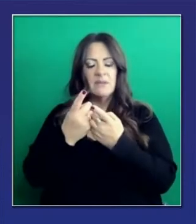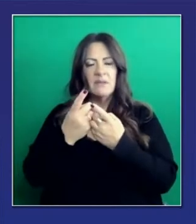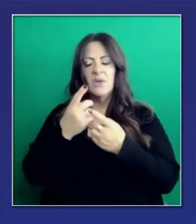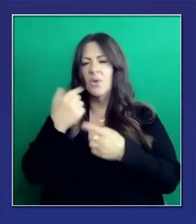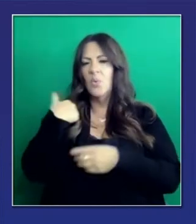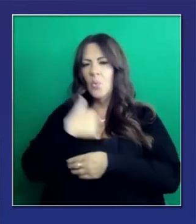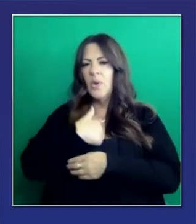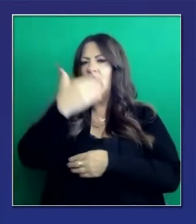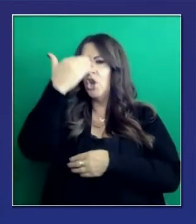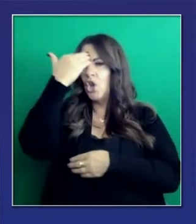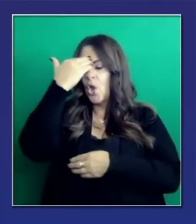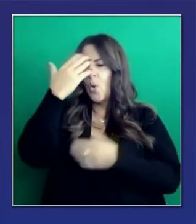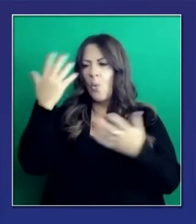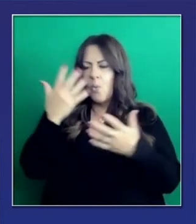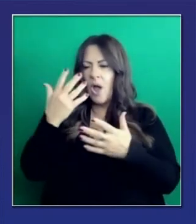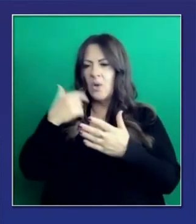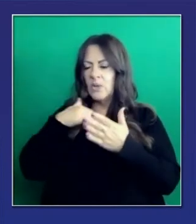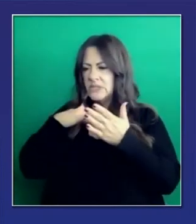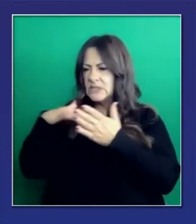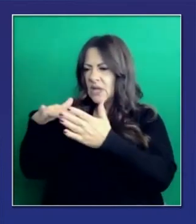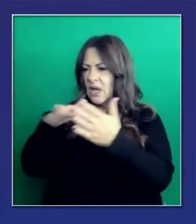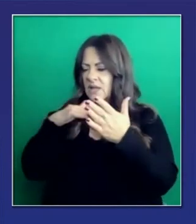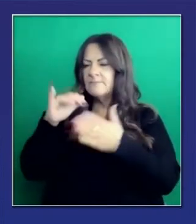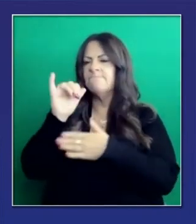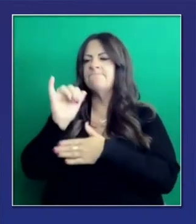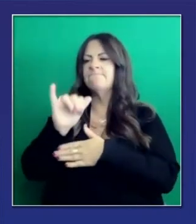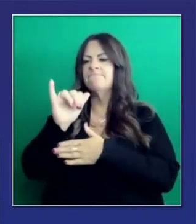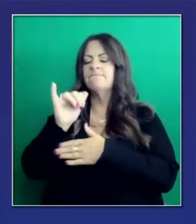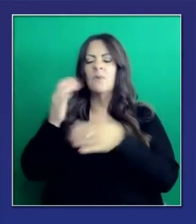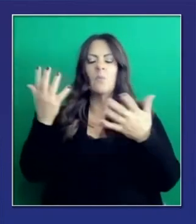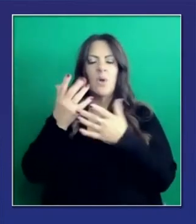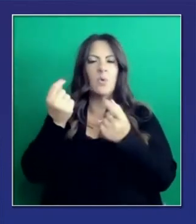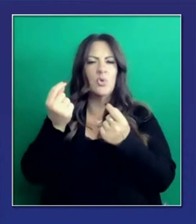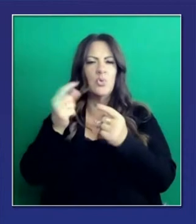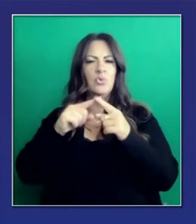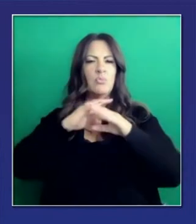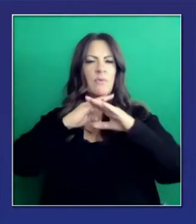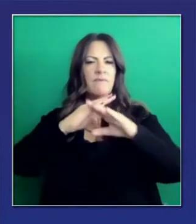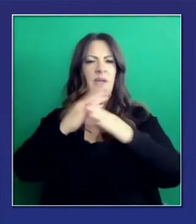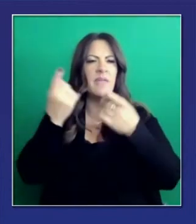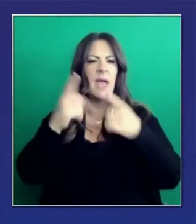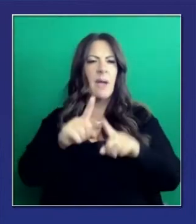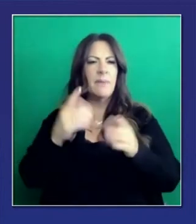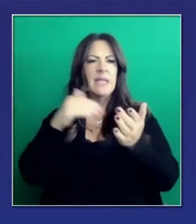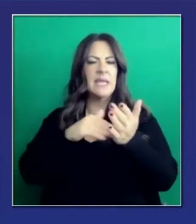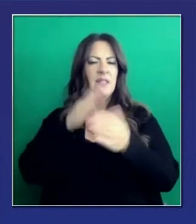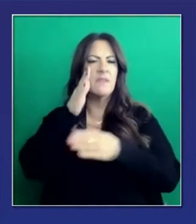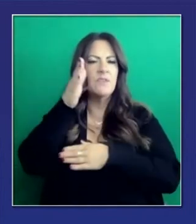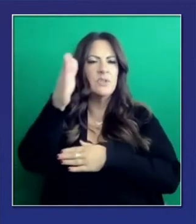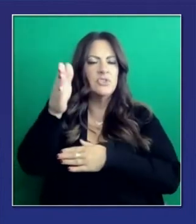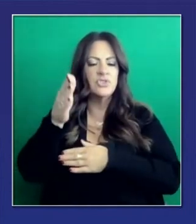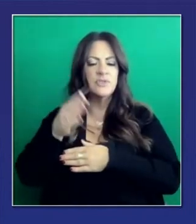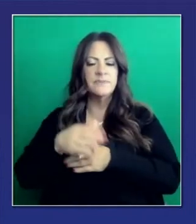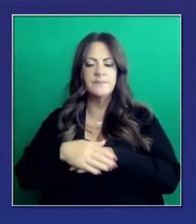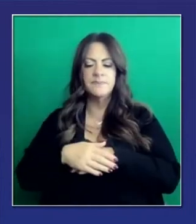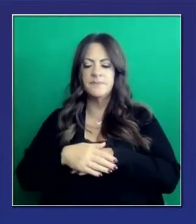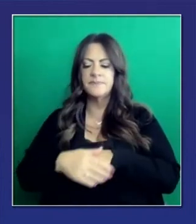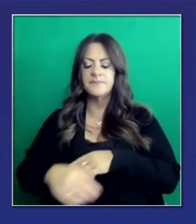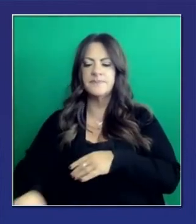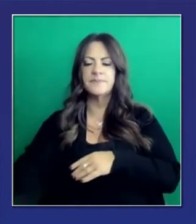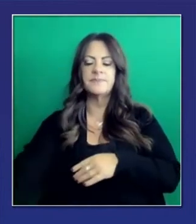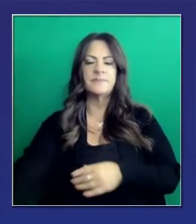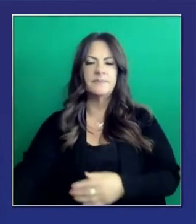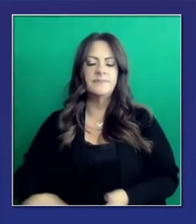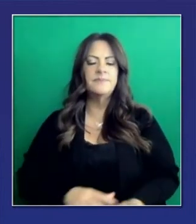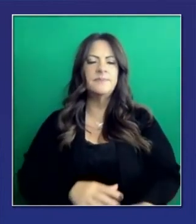Lo hacemos a nivel estatal para ver las intervenciones apropiadas en el futuro. Las mutaciones, las variantes.